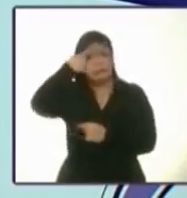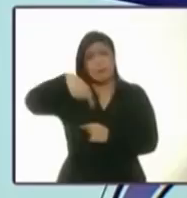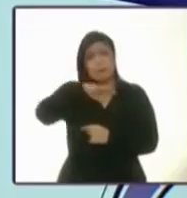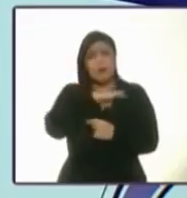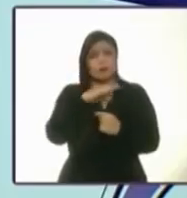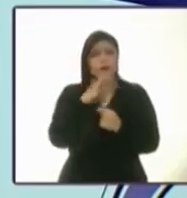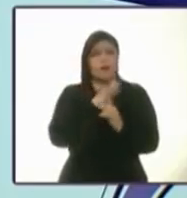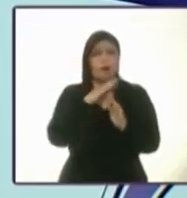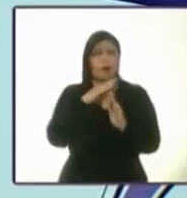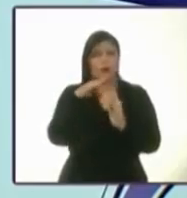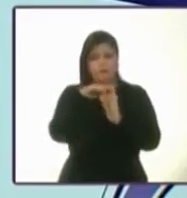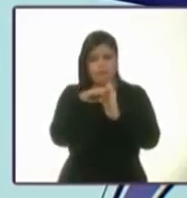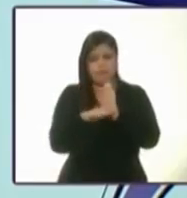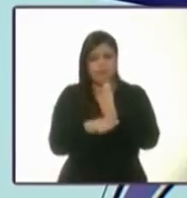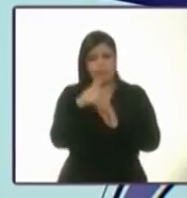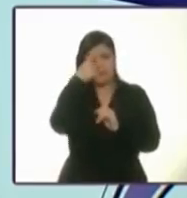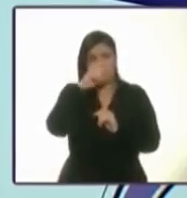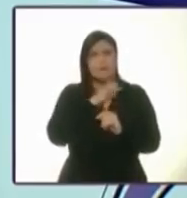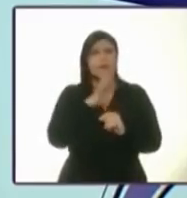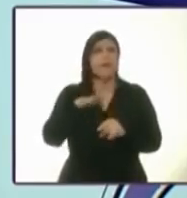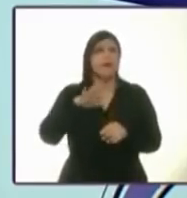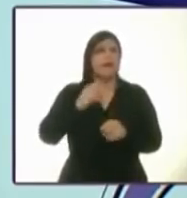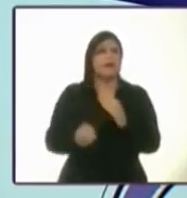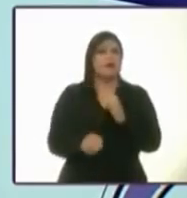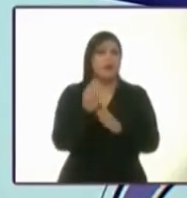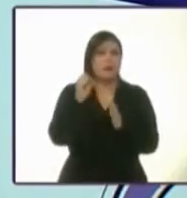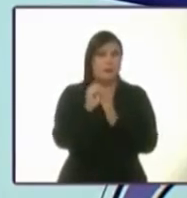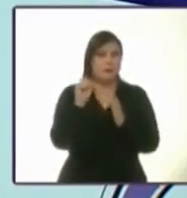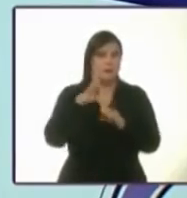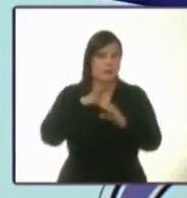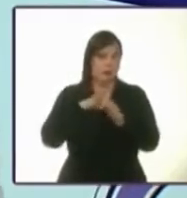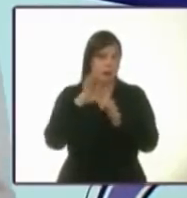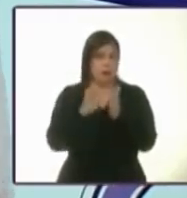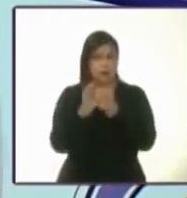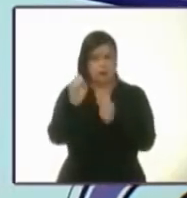lineamientos secundarios a los que nos obliga la nueva constitución. Muchas gracias.